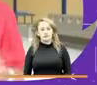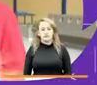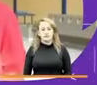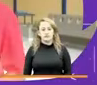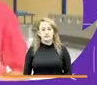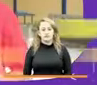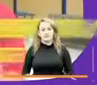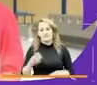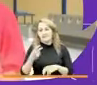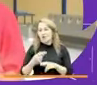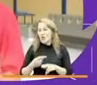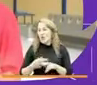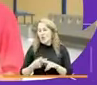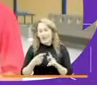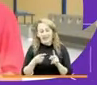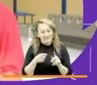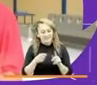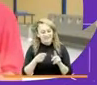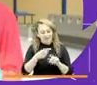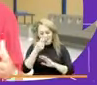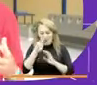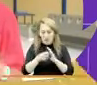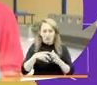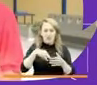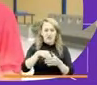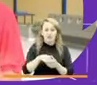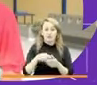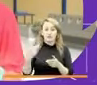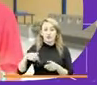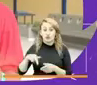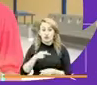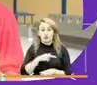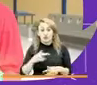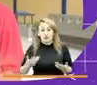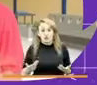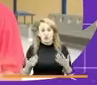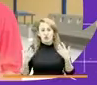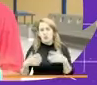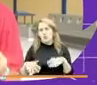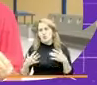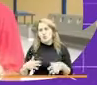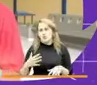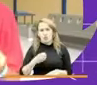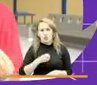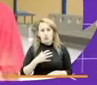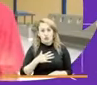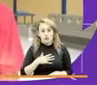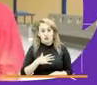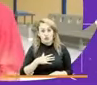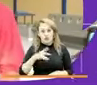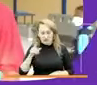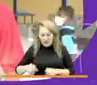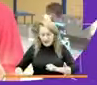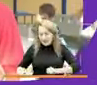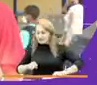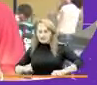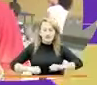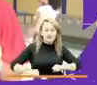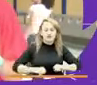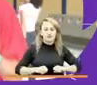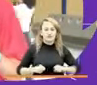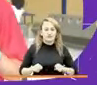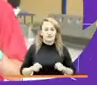lo dice todo. Es algo que para nosotros es una gran oportunidad, porque debemos de sacudirnos de todo